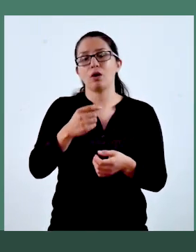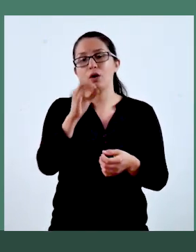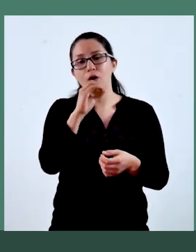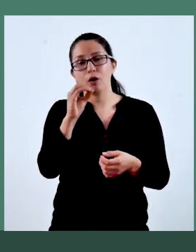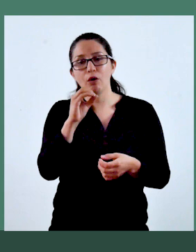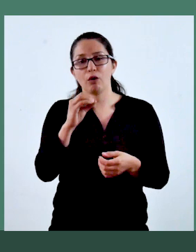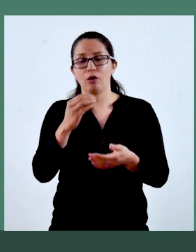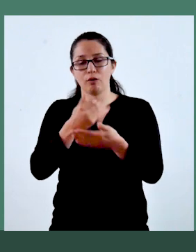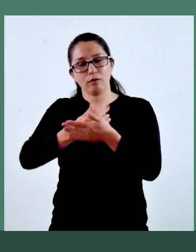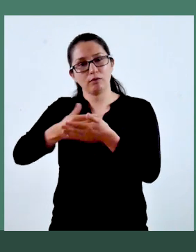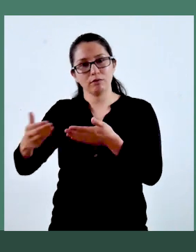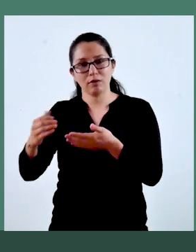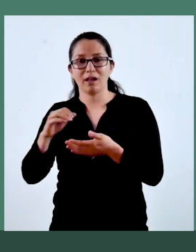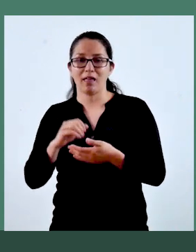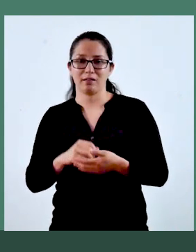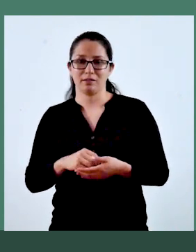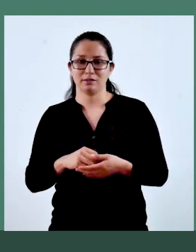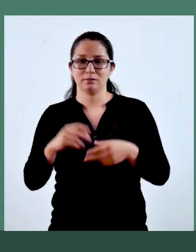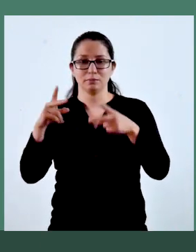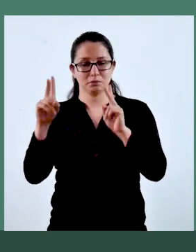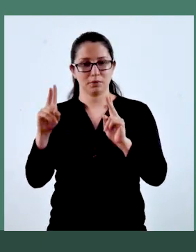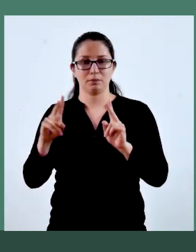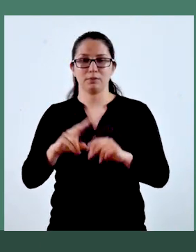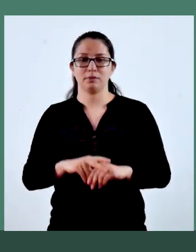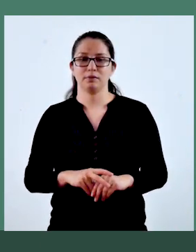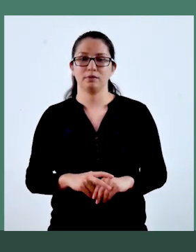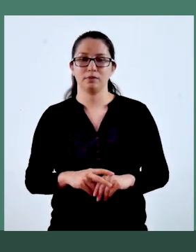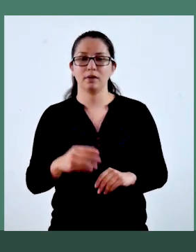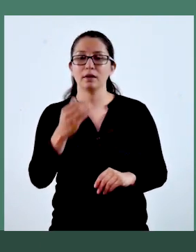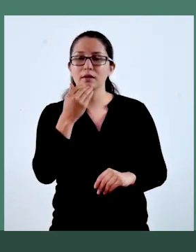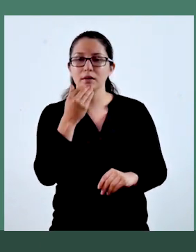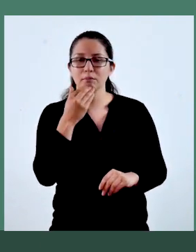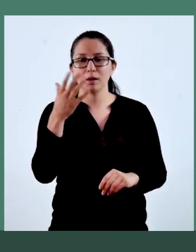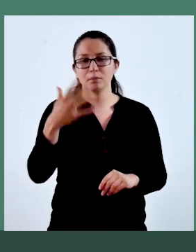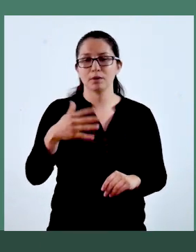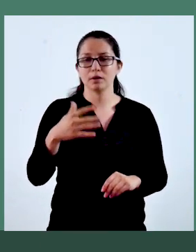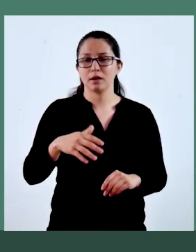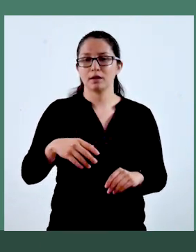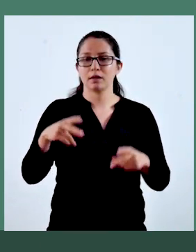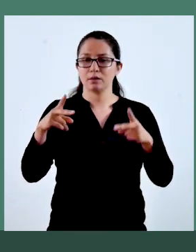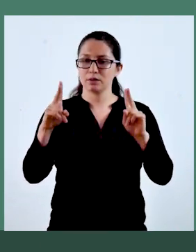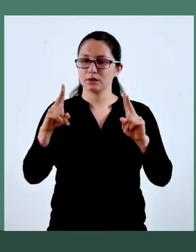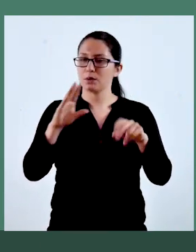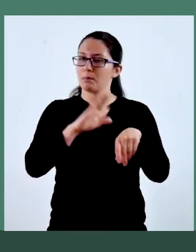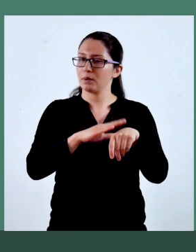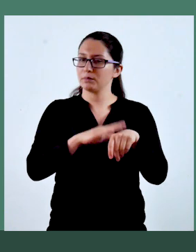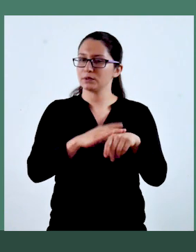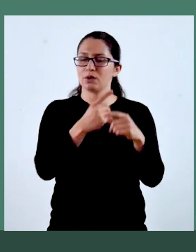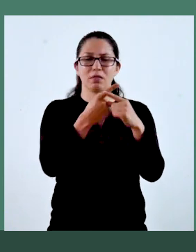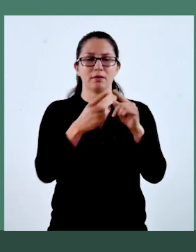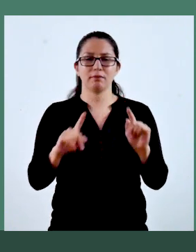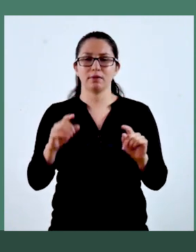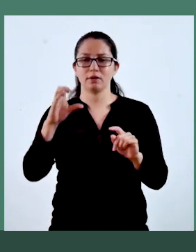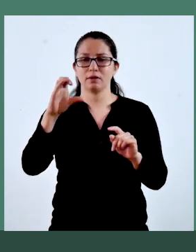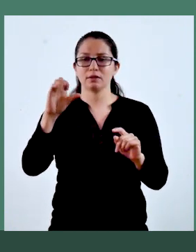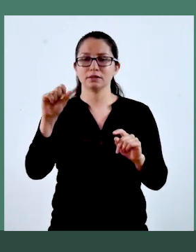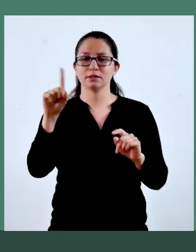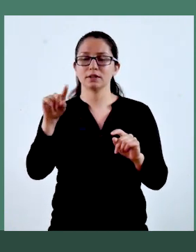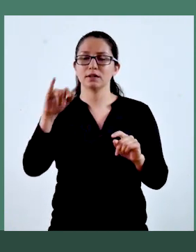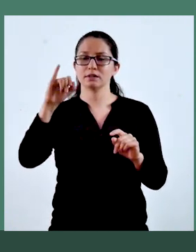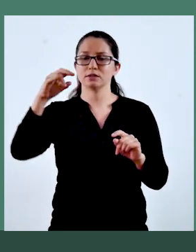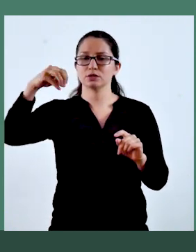ciertos usos de forma gratuita. Es importante entender que la autorización o licencia no es lo mismo que una sesión.